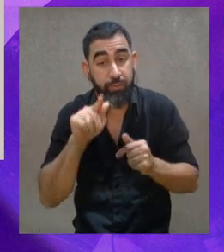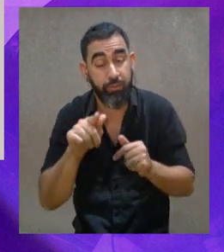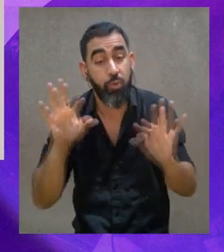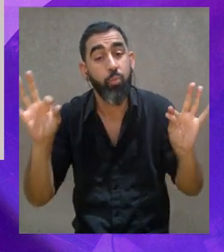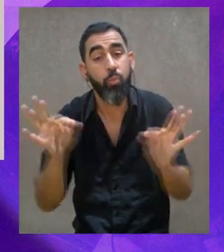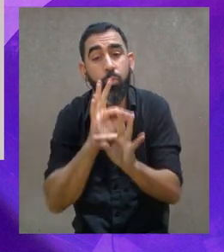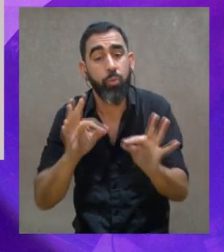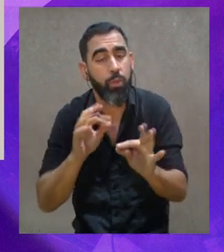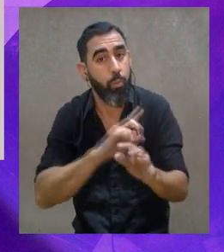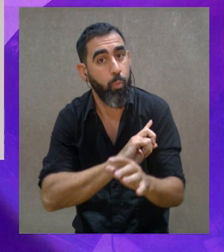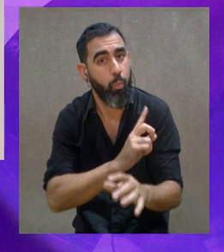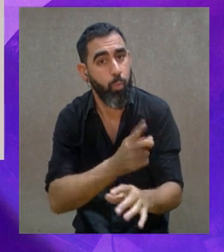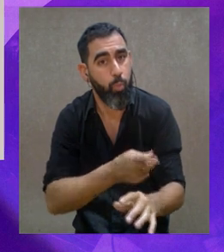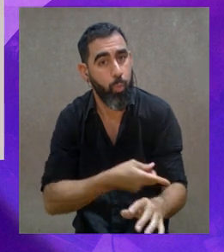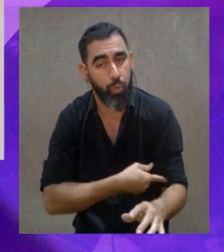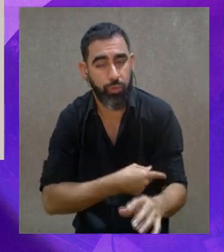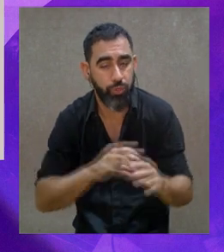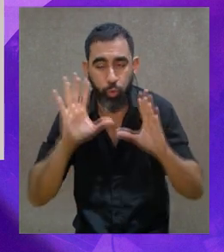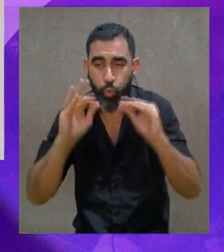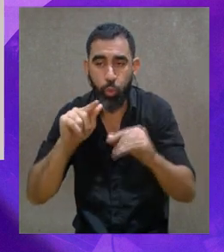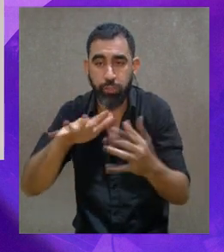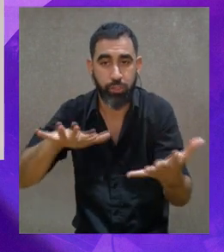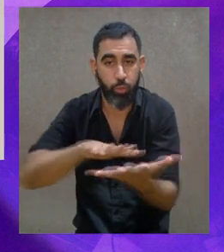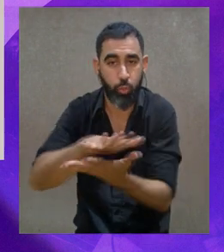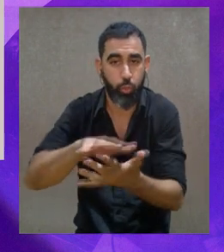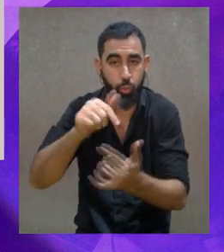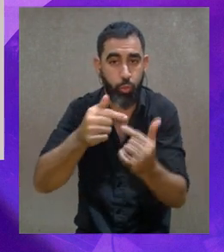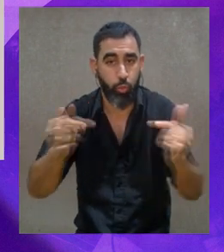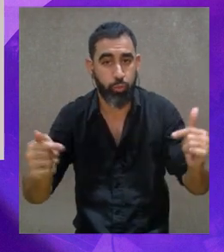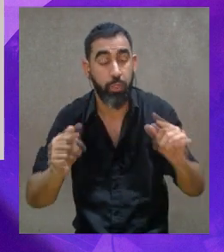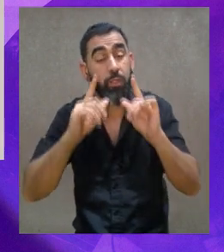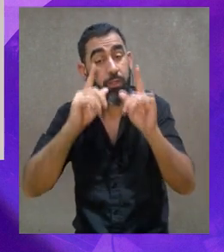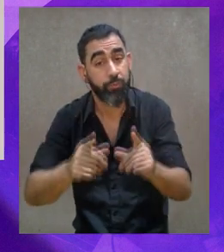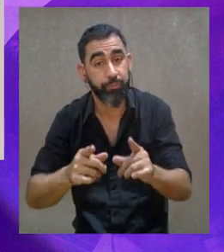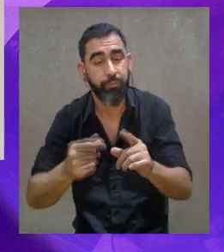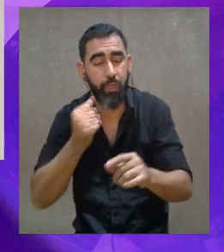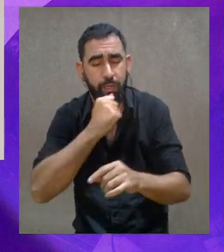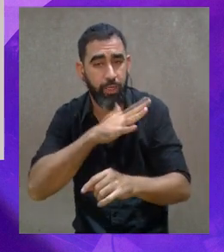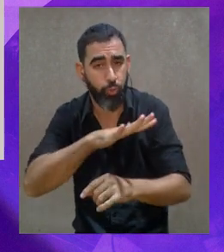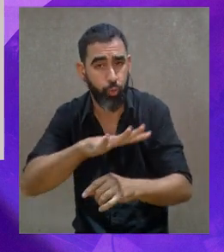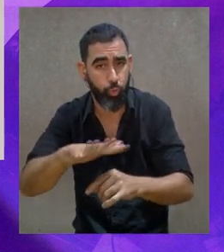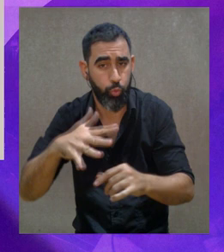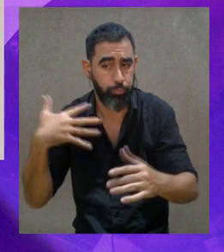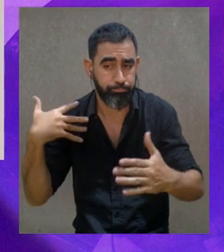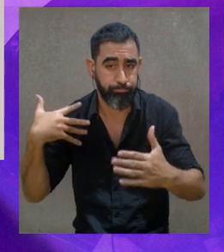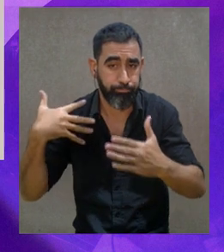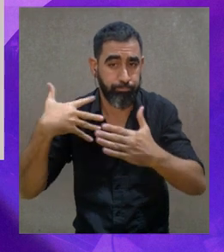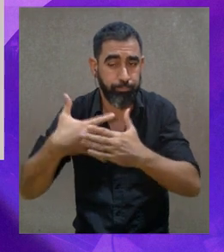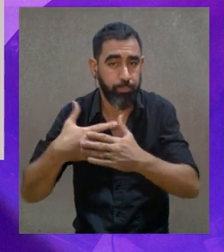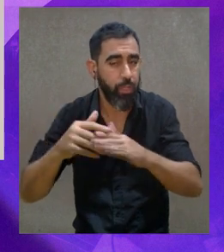justamente la música es muy poderosa en todas estas áreas y a lo largo de la historia